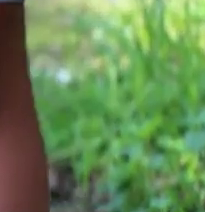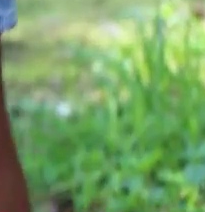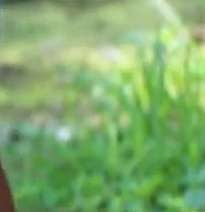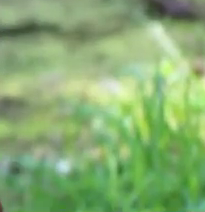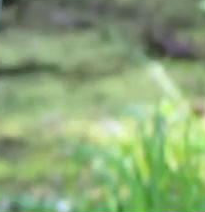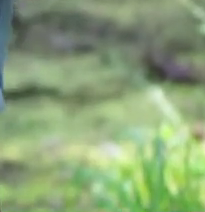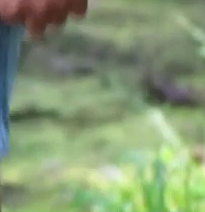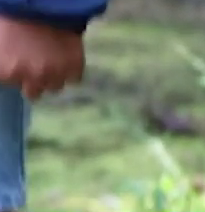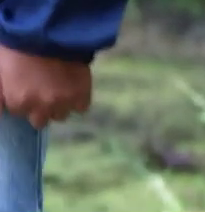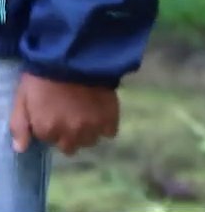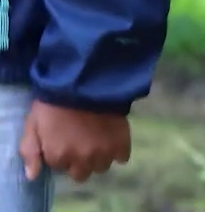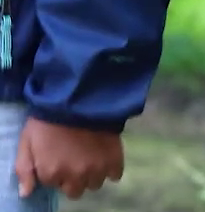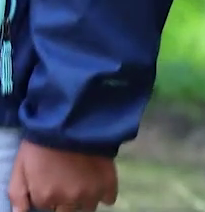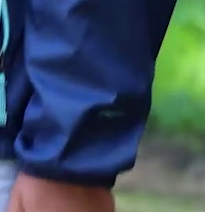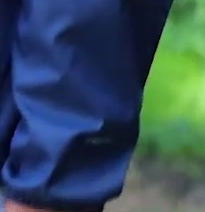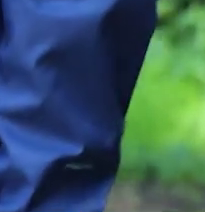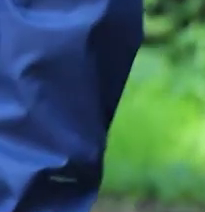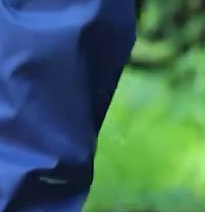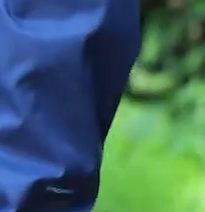muy bien,